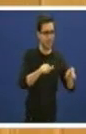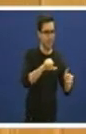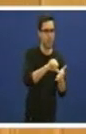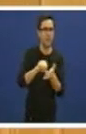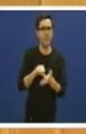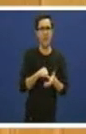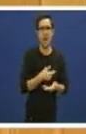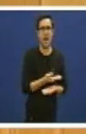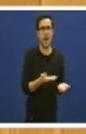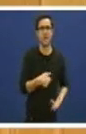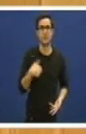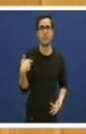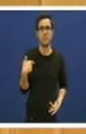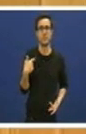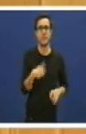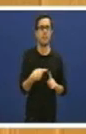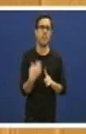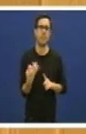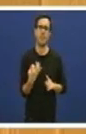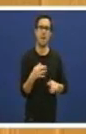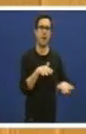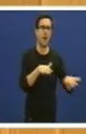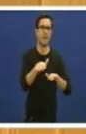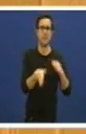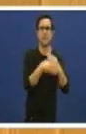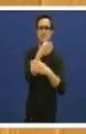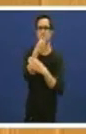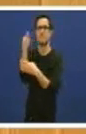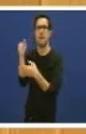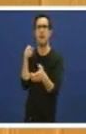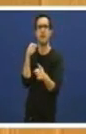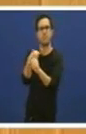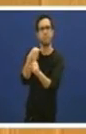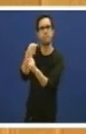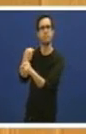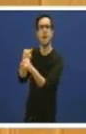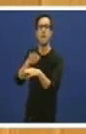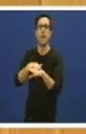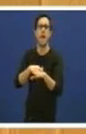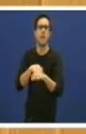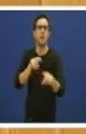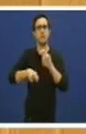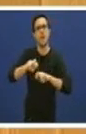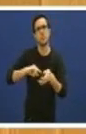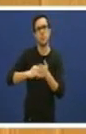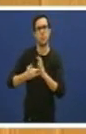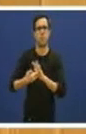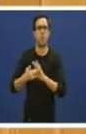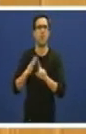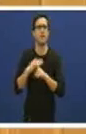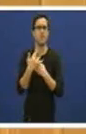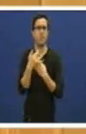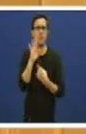que, desde logo, fose moito máis activo ali donde corresponde para desbloquear esta situación. Por iso, unha das